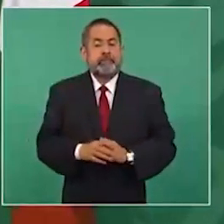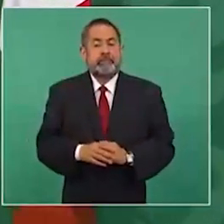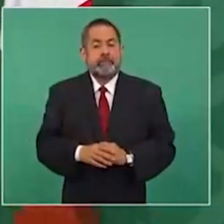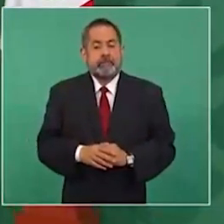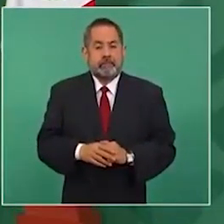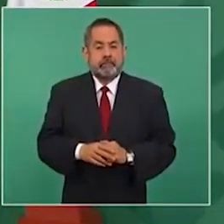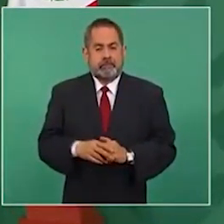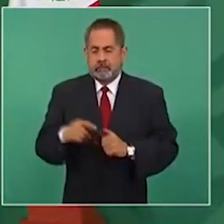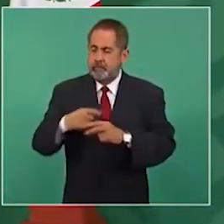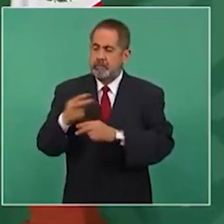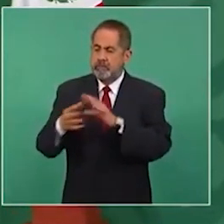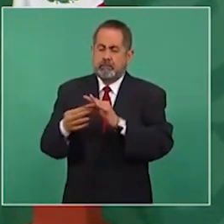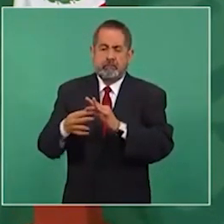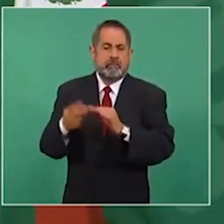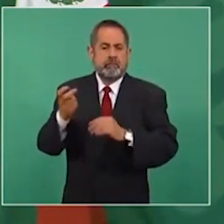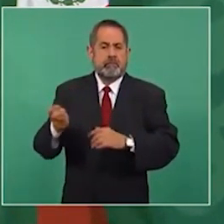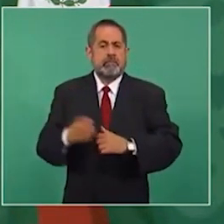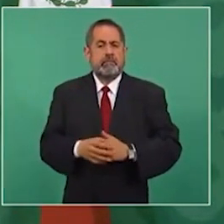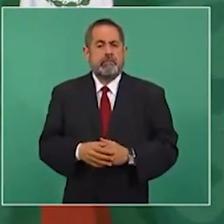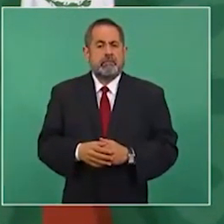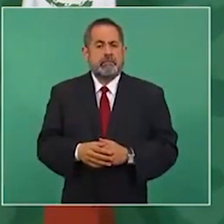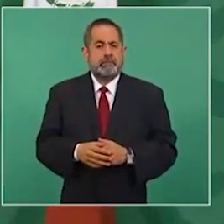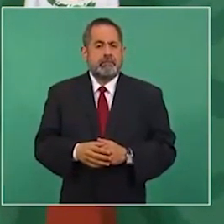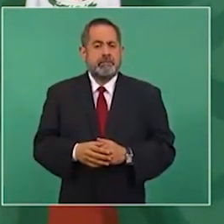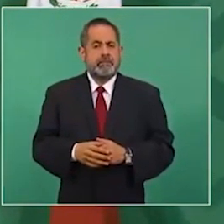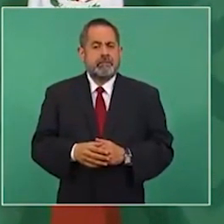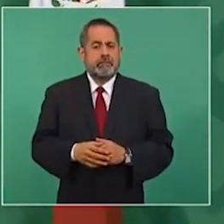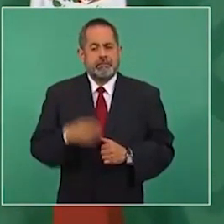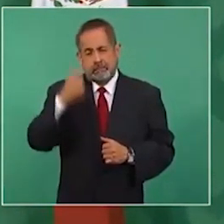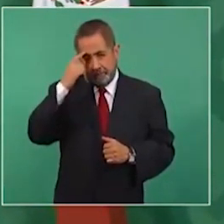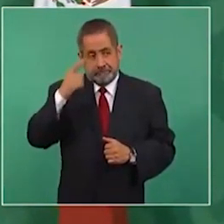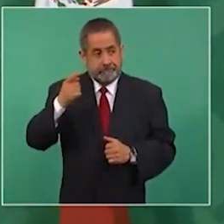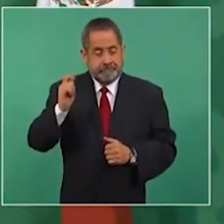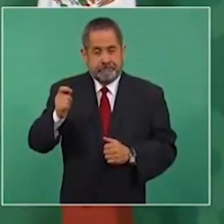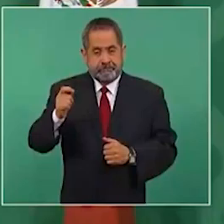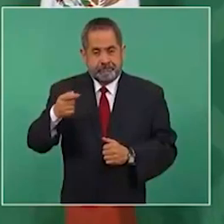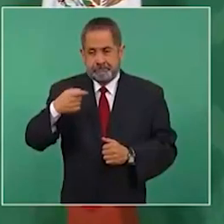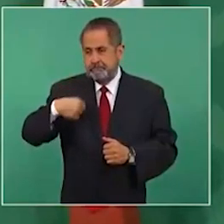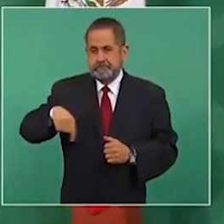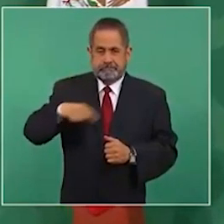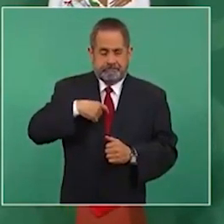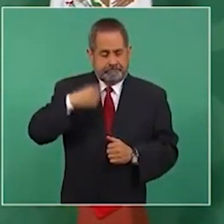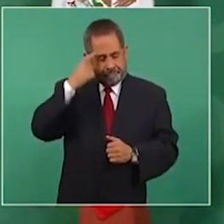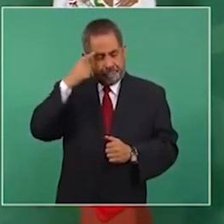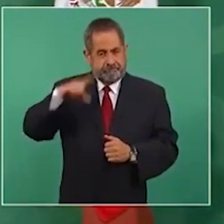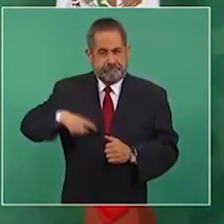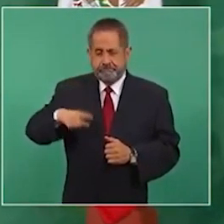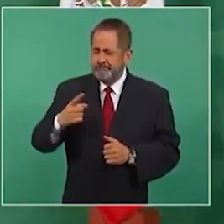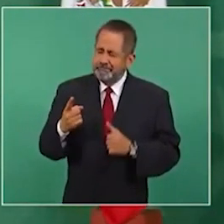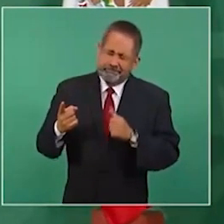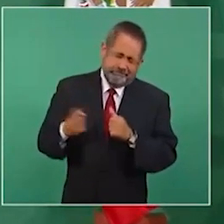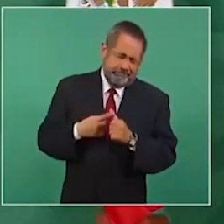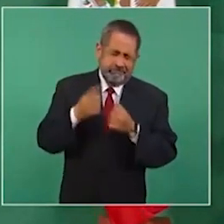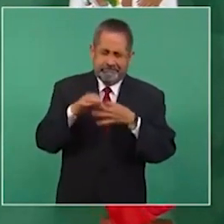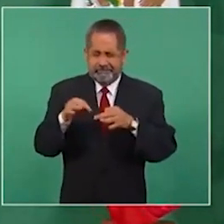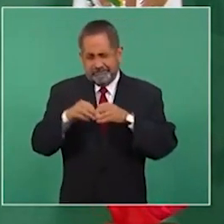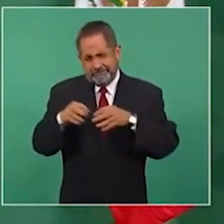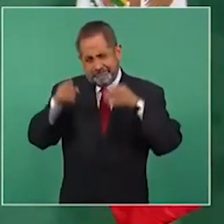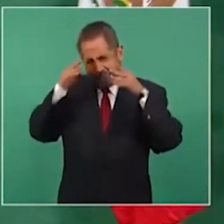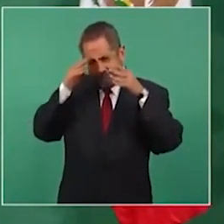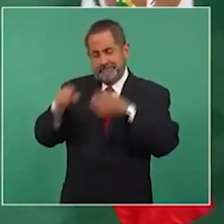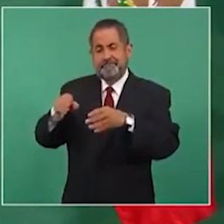Hablo de eso, de cómo para nosotros es básico, es central